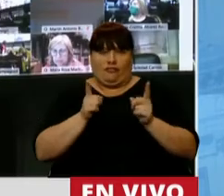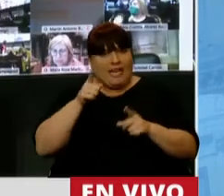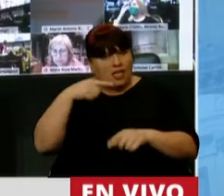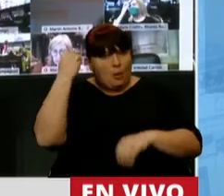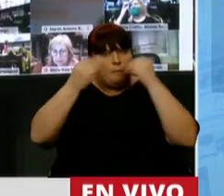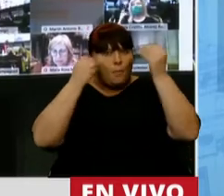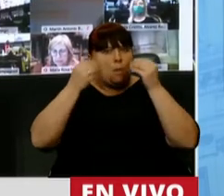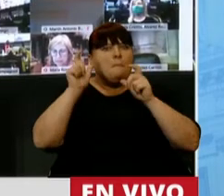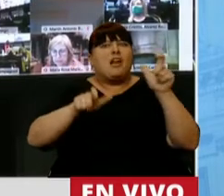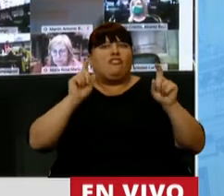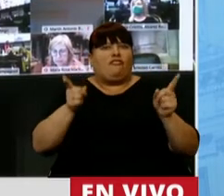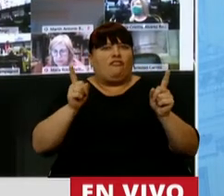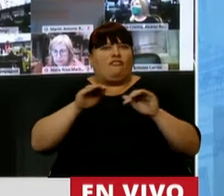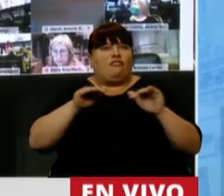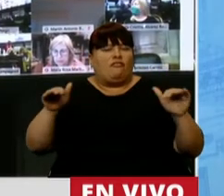es preocupante.